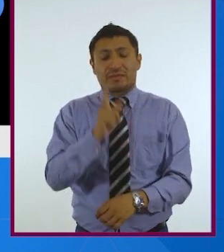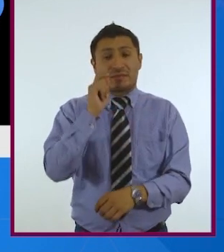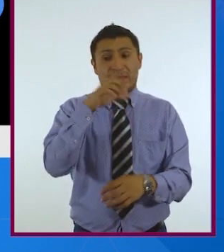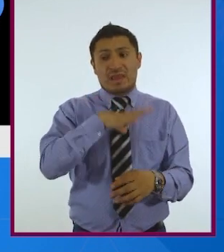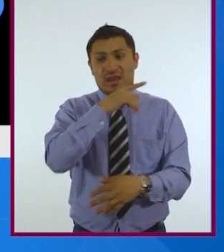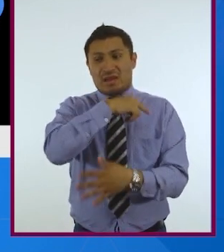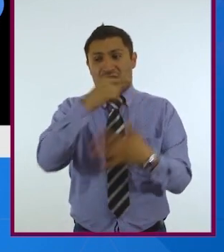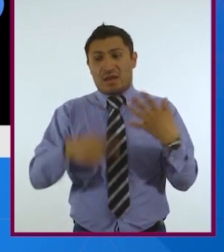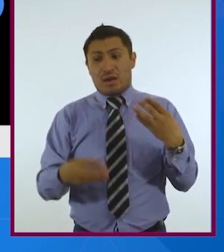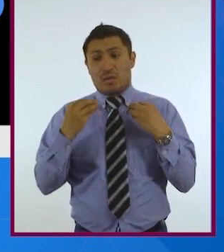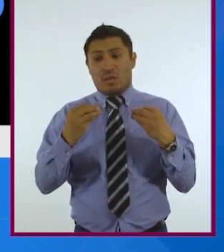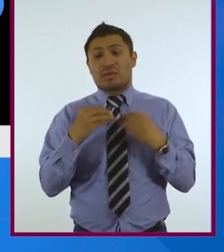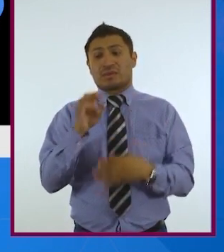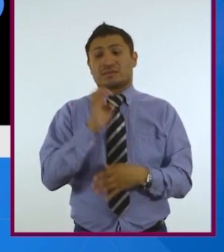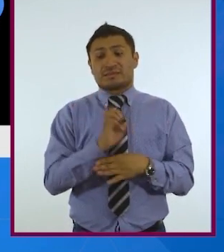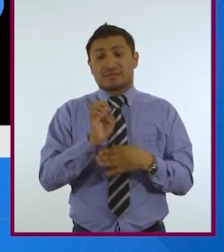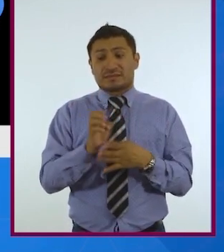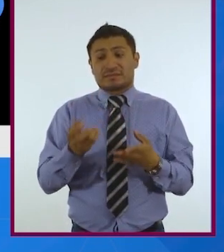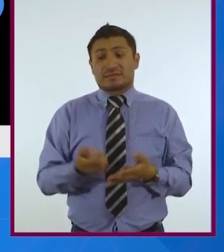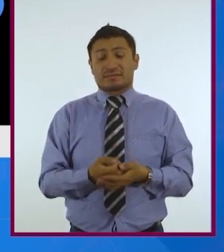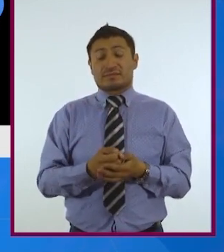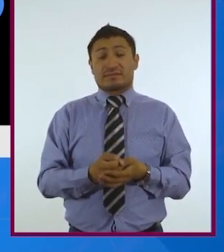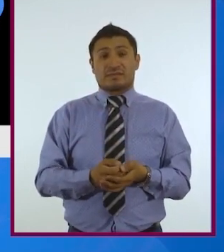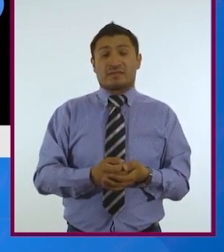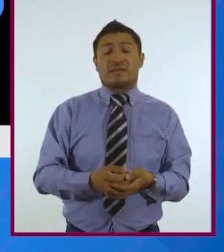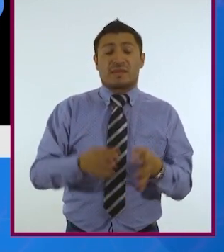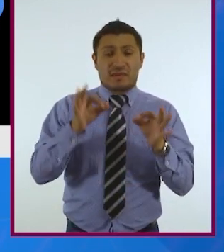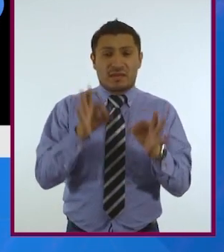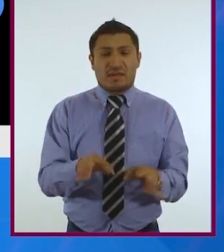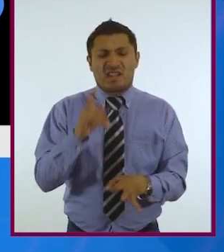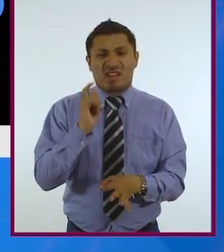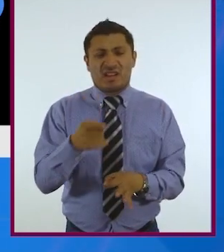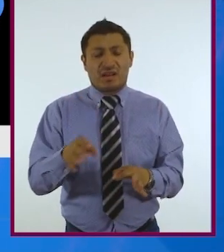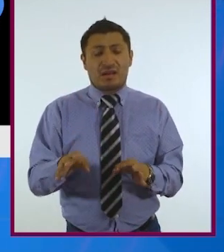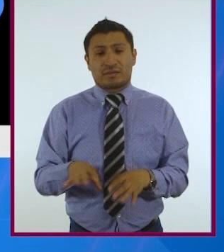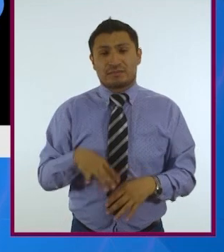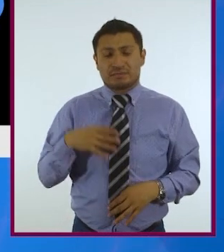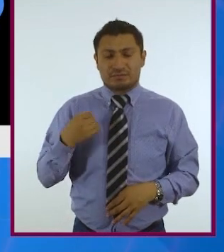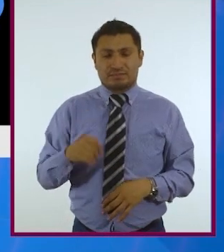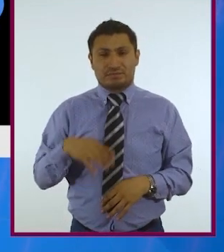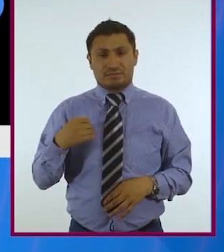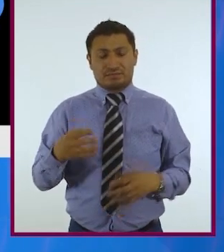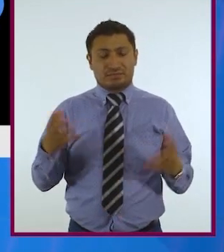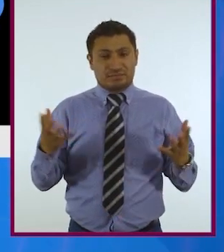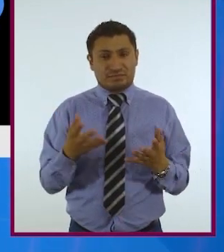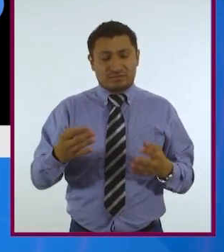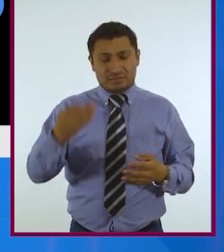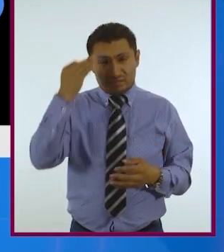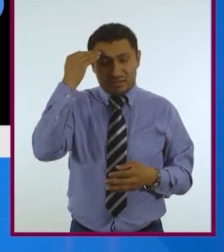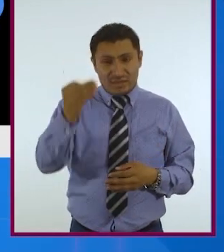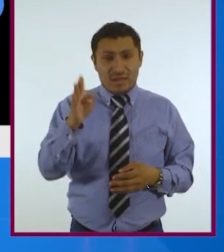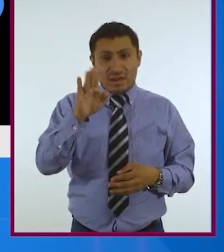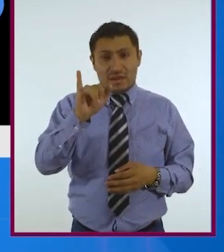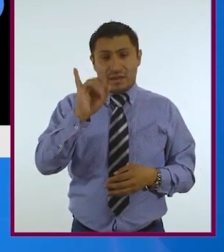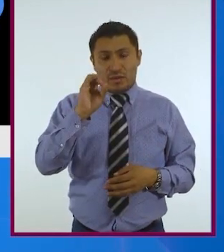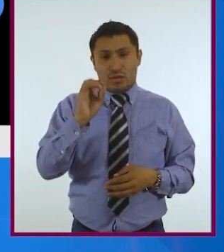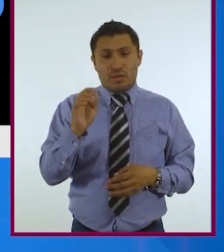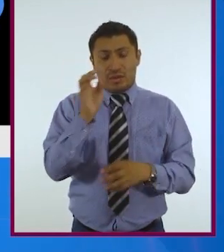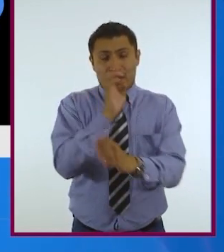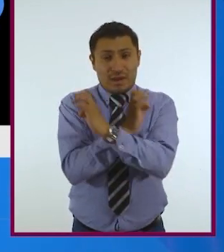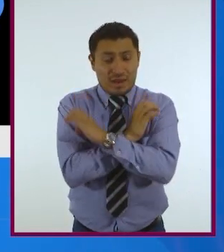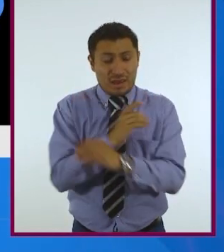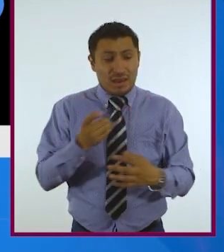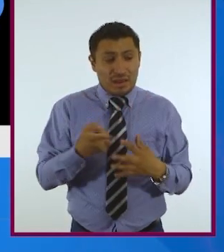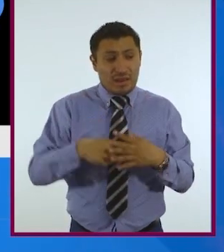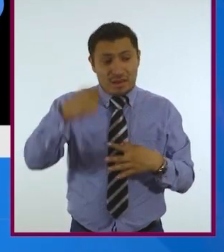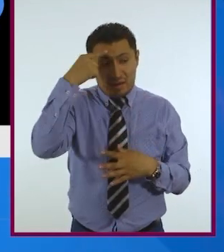bioética es. Entonces, lo ideal es tratar de acudir al momento en que la bioética surge para